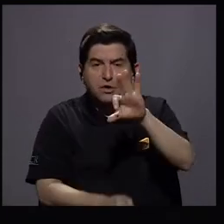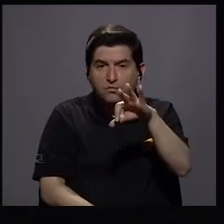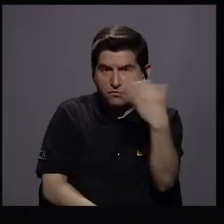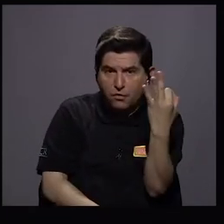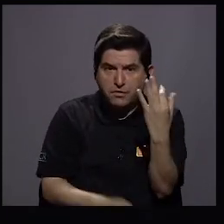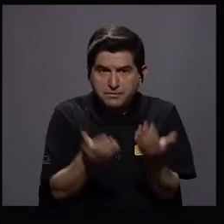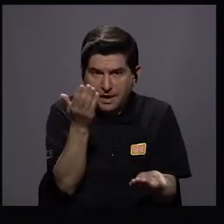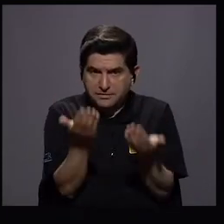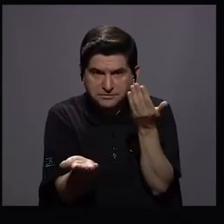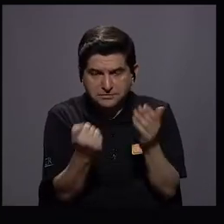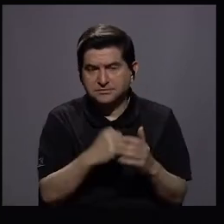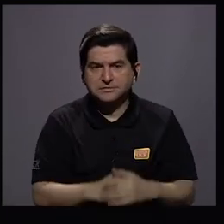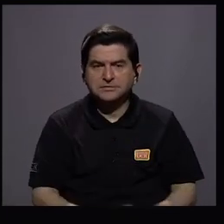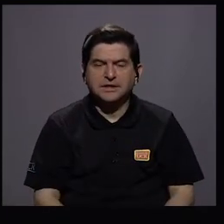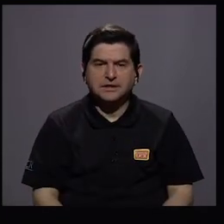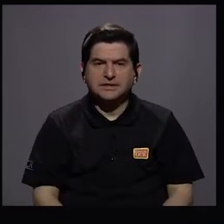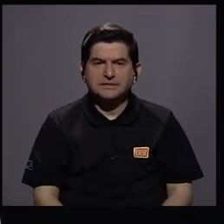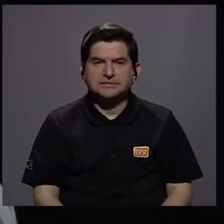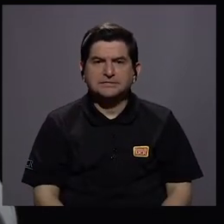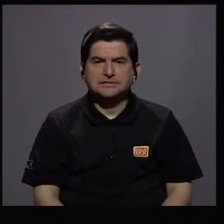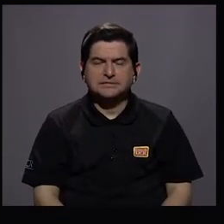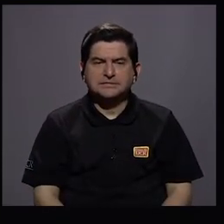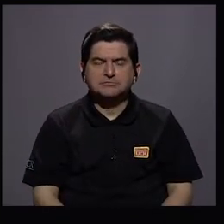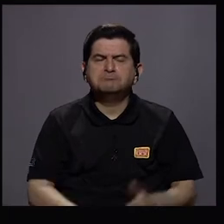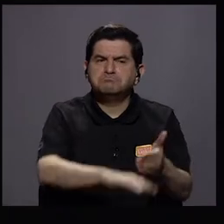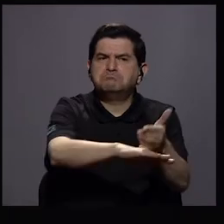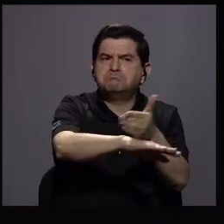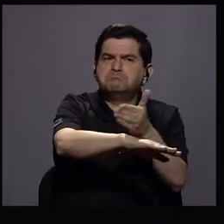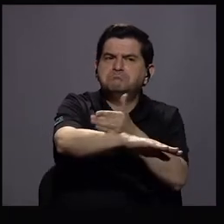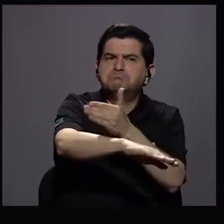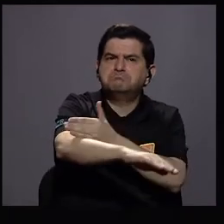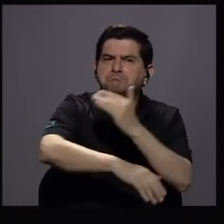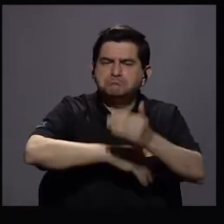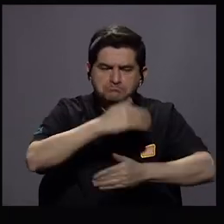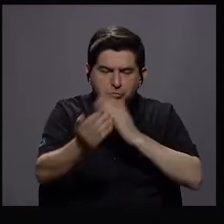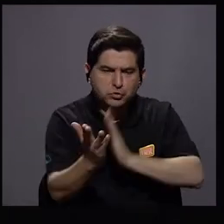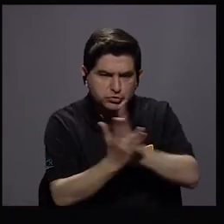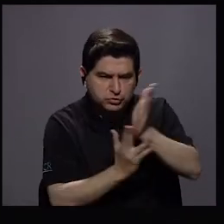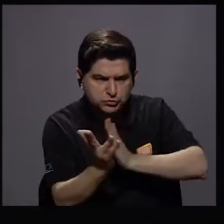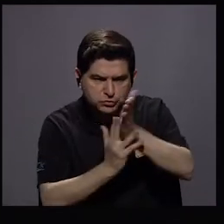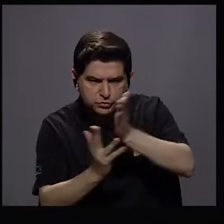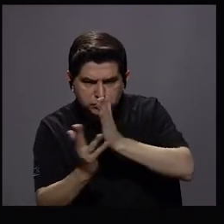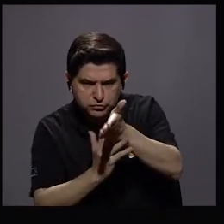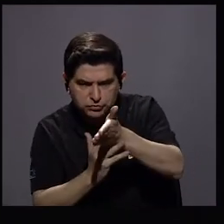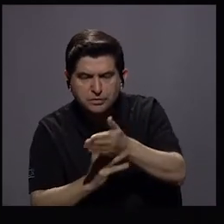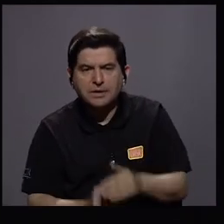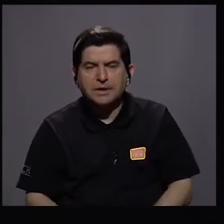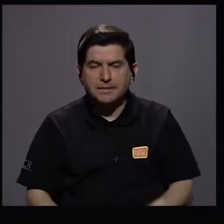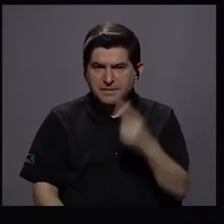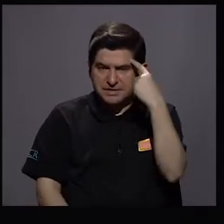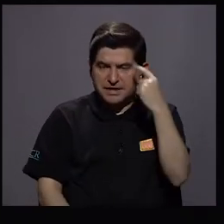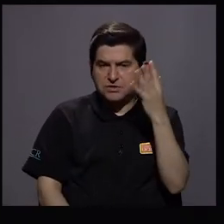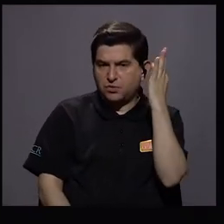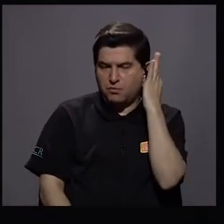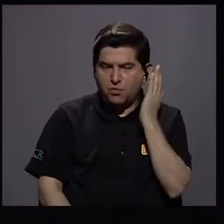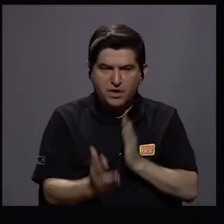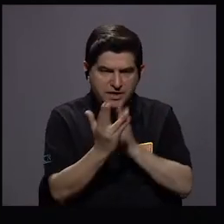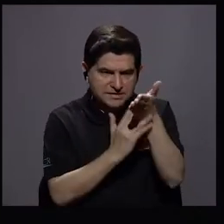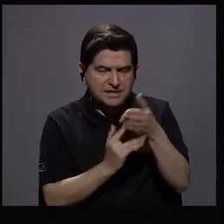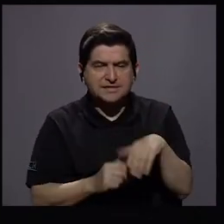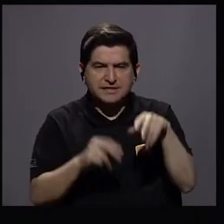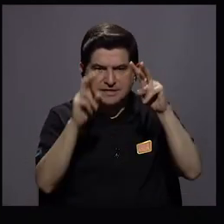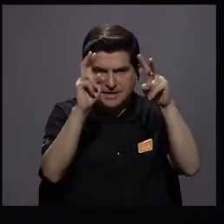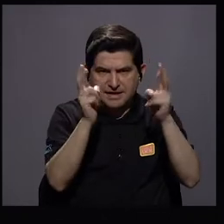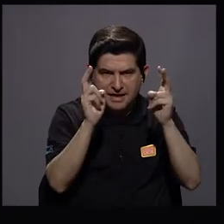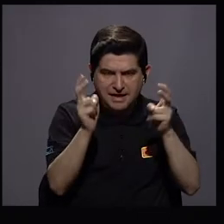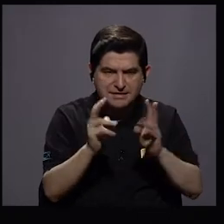posiblemente mejore esos procesos de accesibilidad en el orden de las mujeres a esas materias básicas que hemos venido